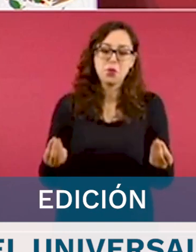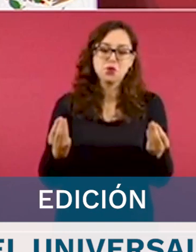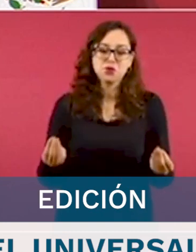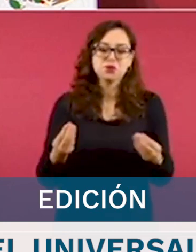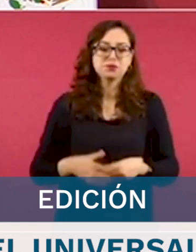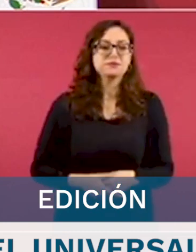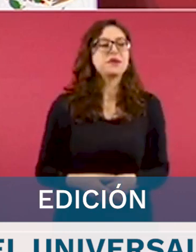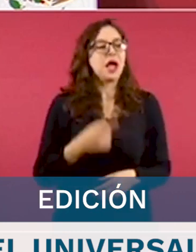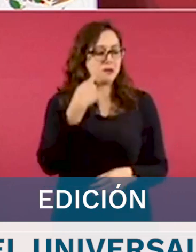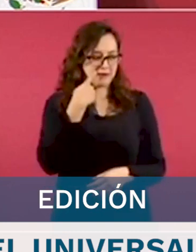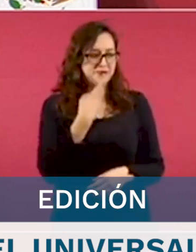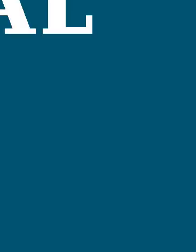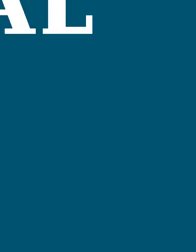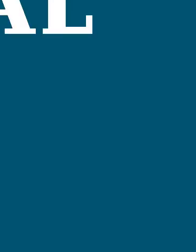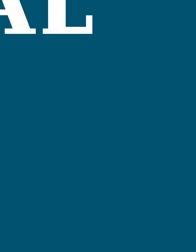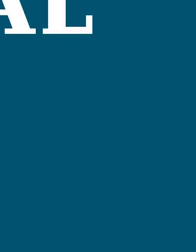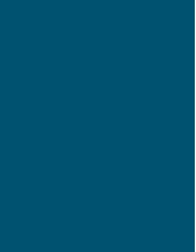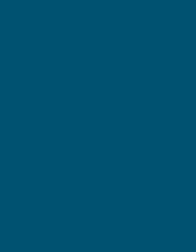A ver, ponla.